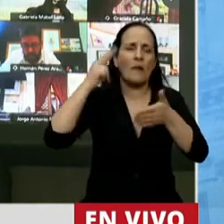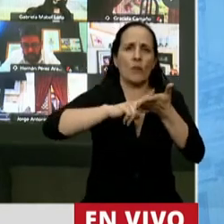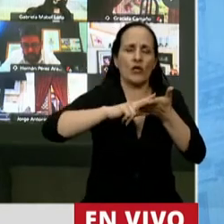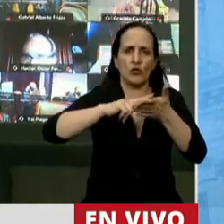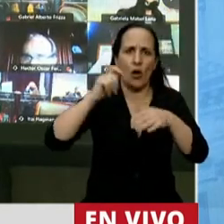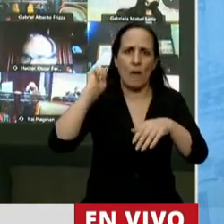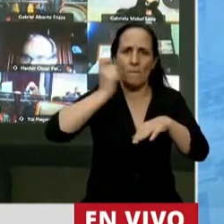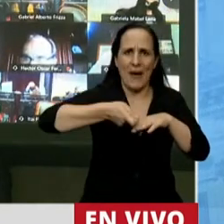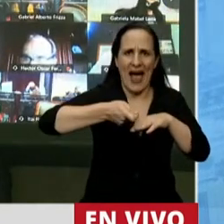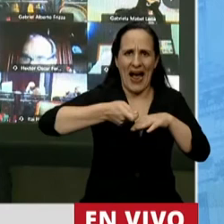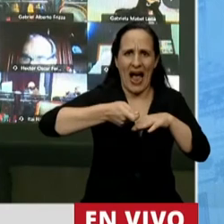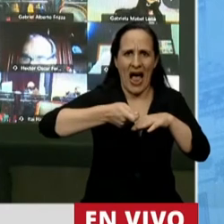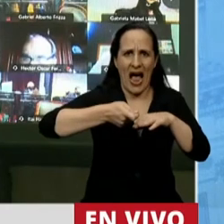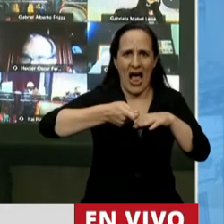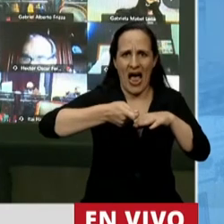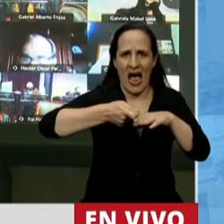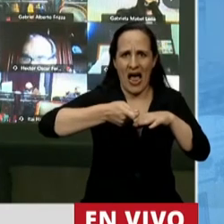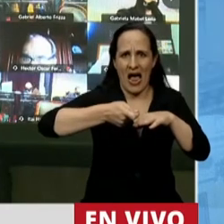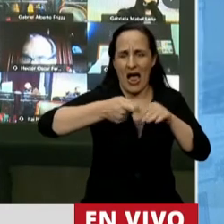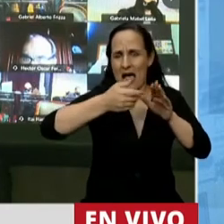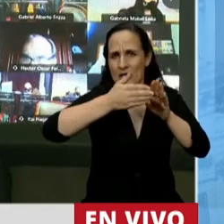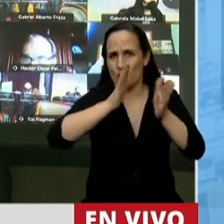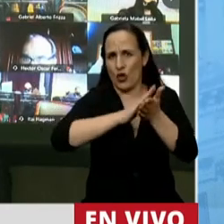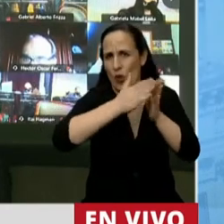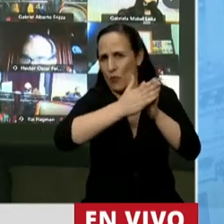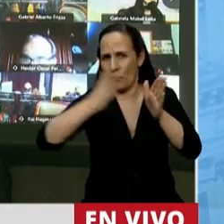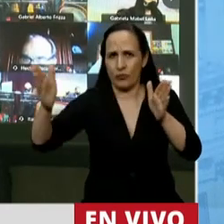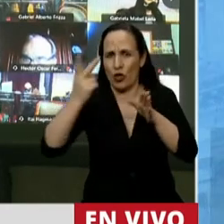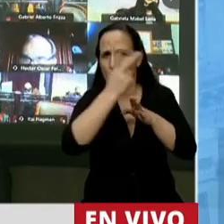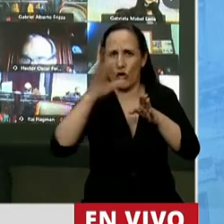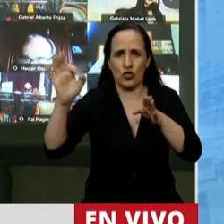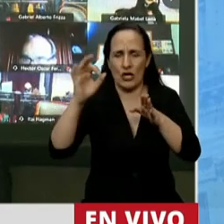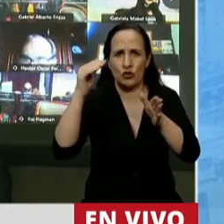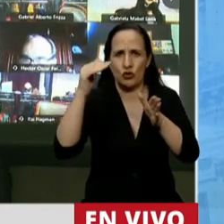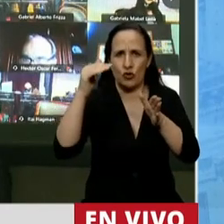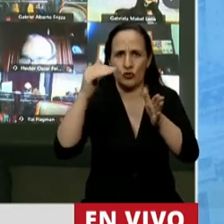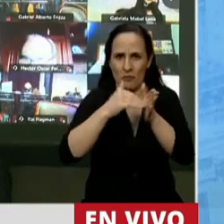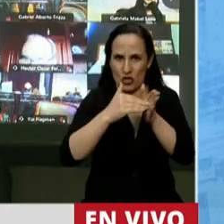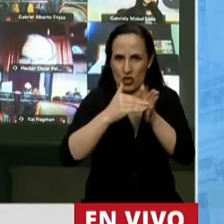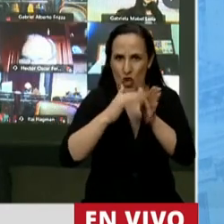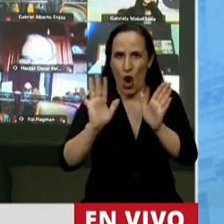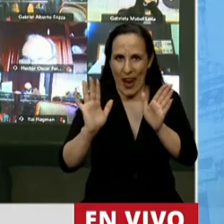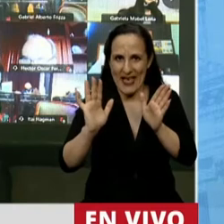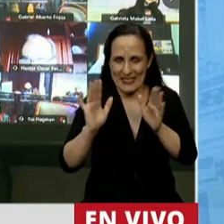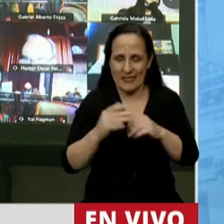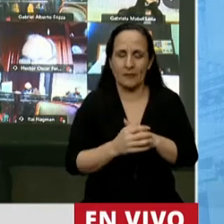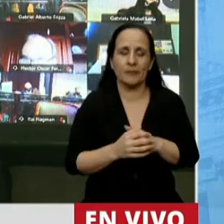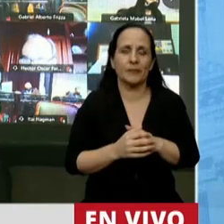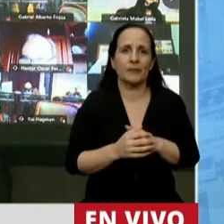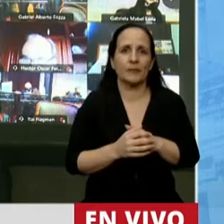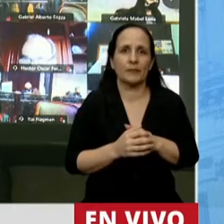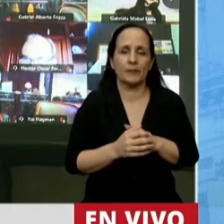y sobre todos esos 200 millones libres de gravamen en el caso anterior.